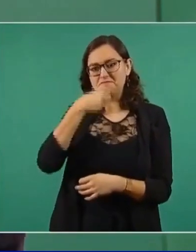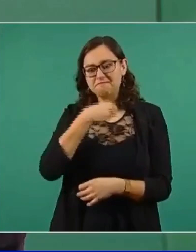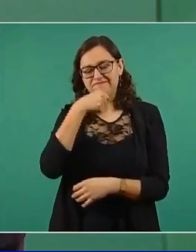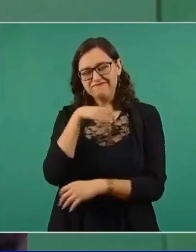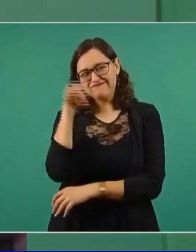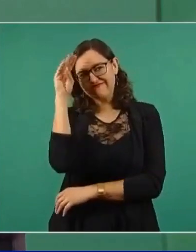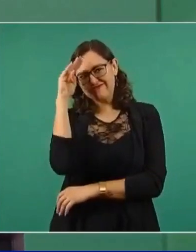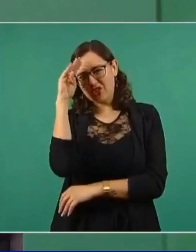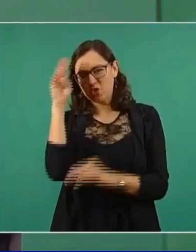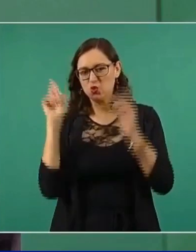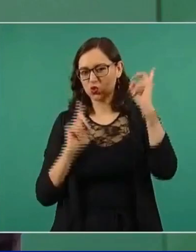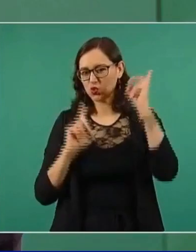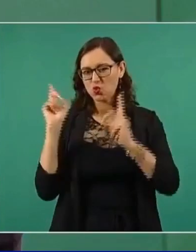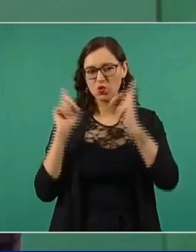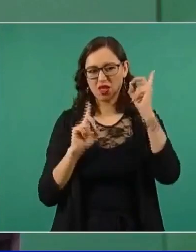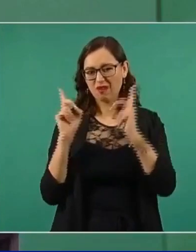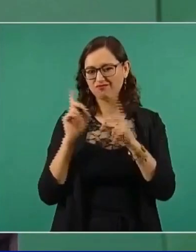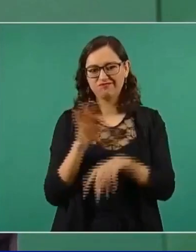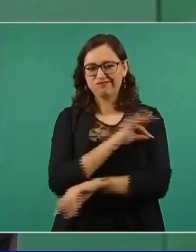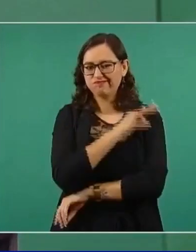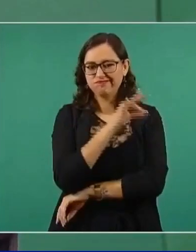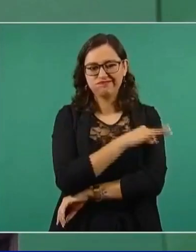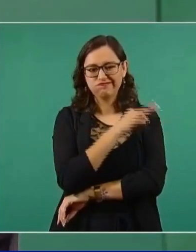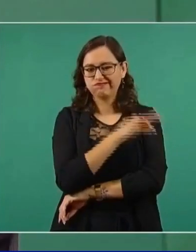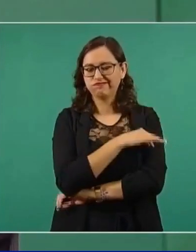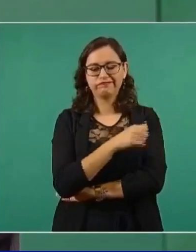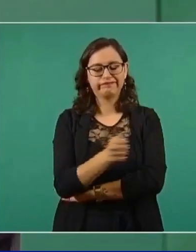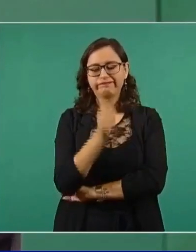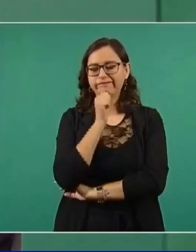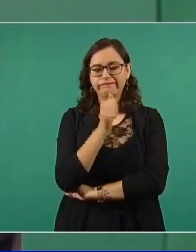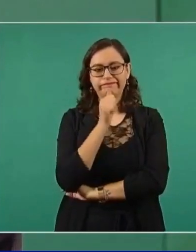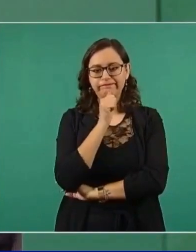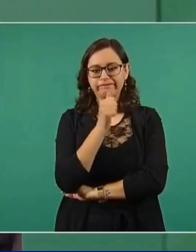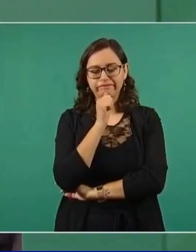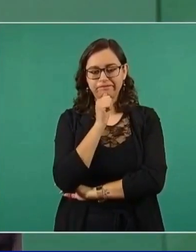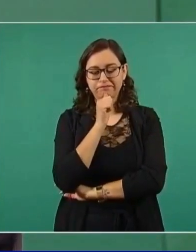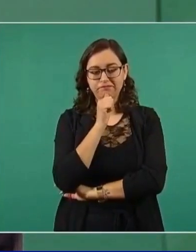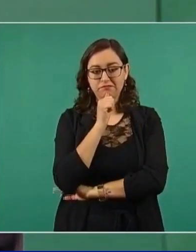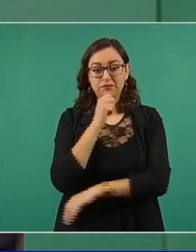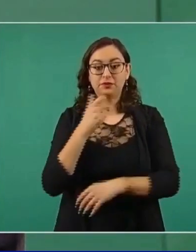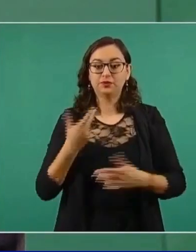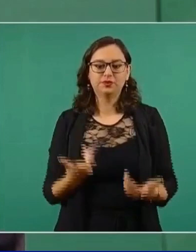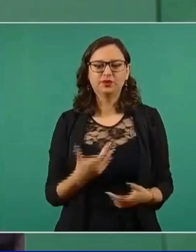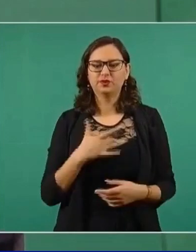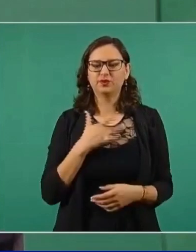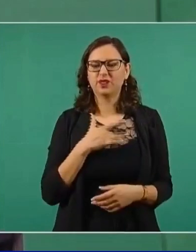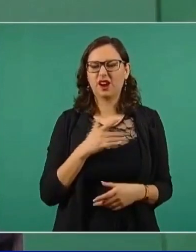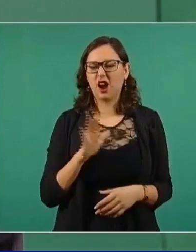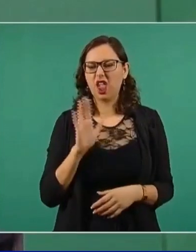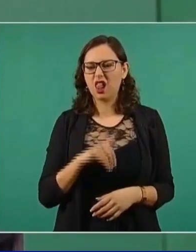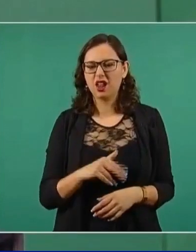pensando, porque consideraba que no era necesario